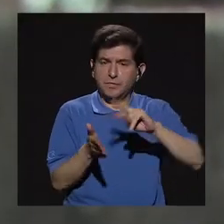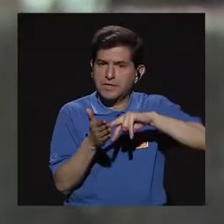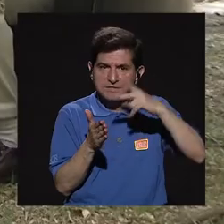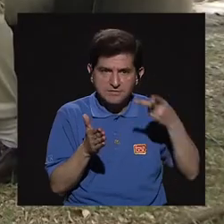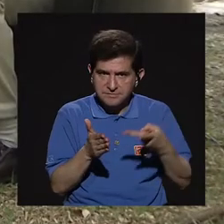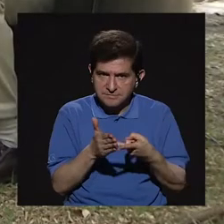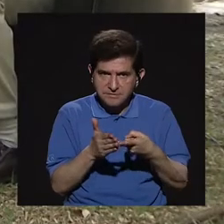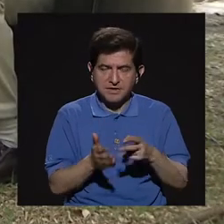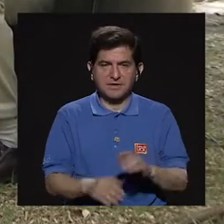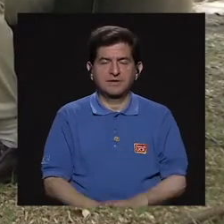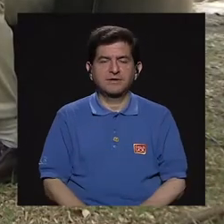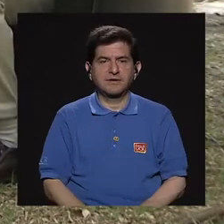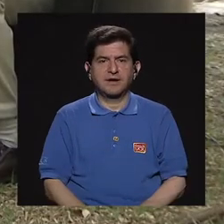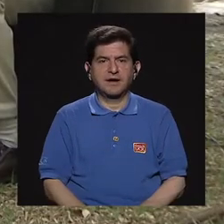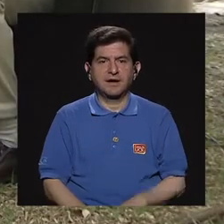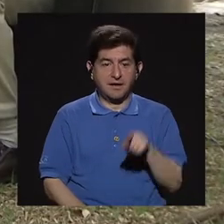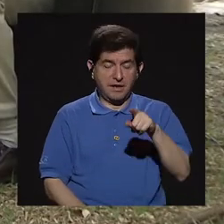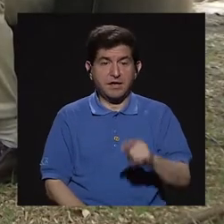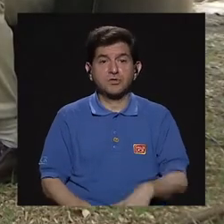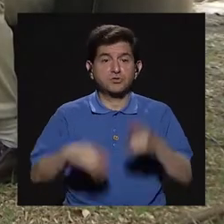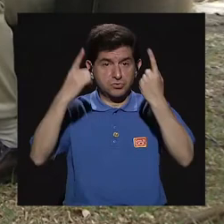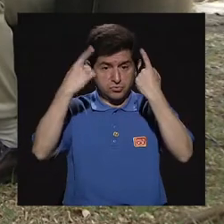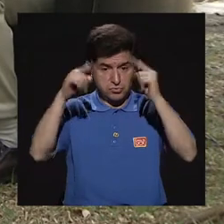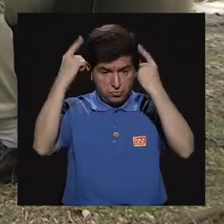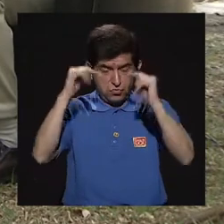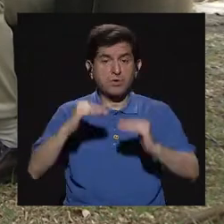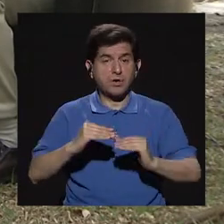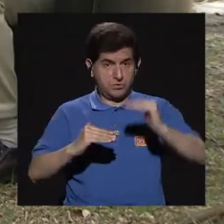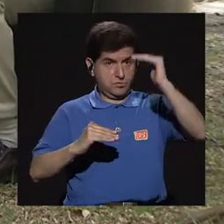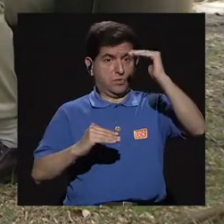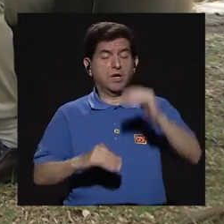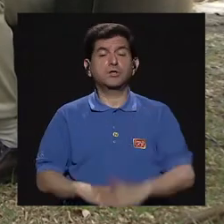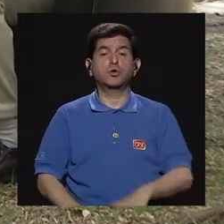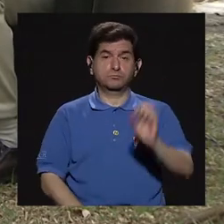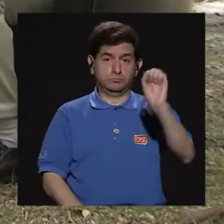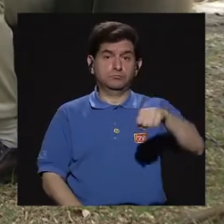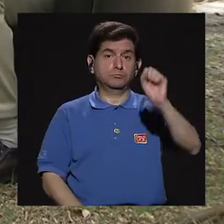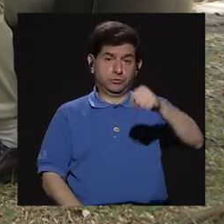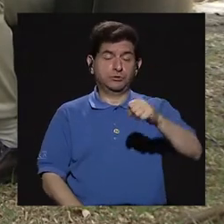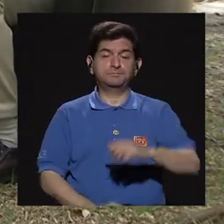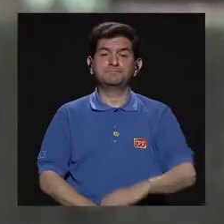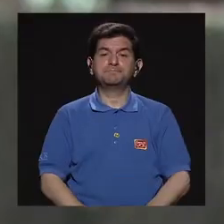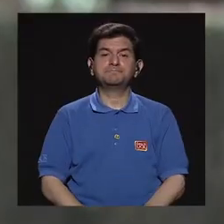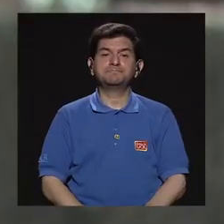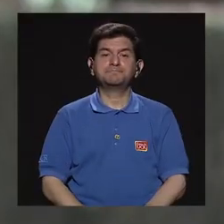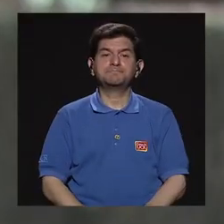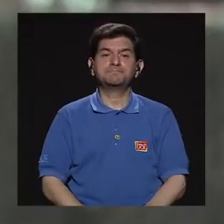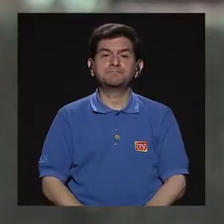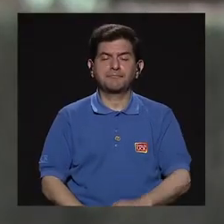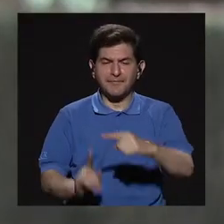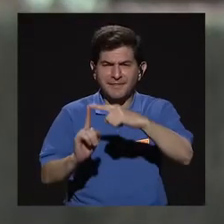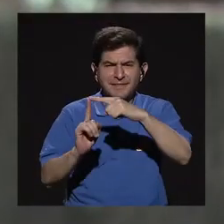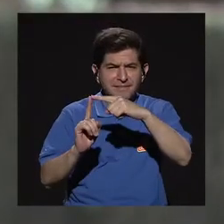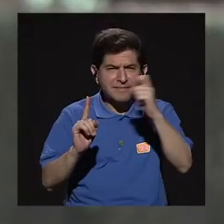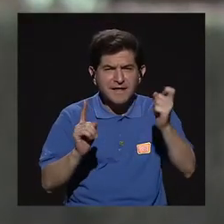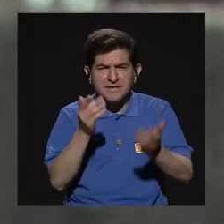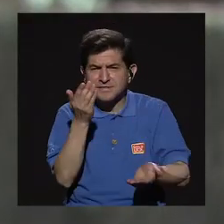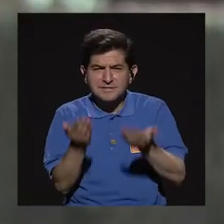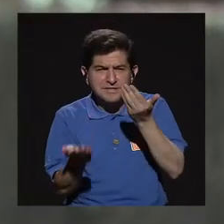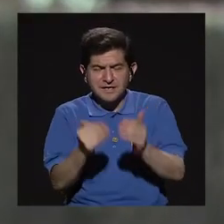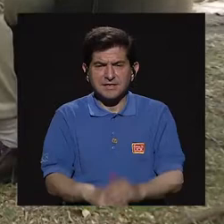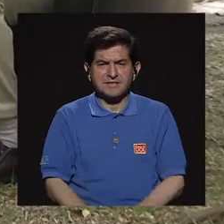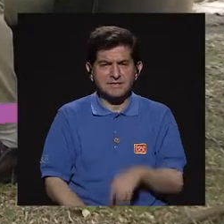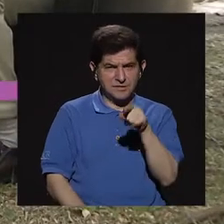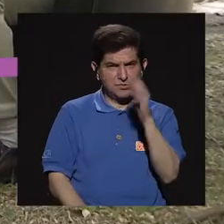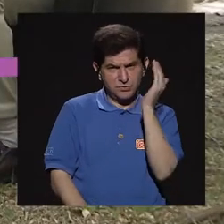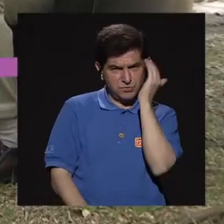hablando de que es un nivel de éxito bastante alto. Sí, Y a partir, digamos, Tatiana,